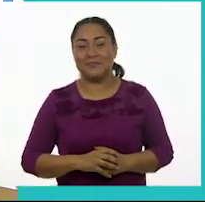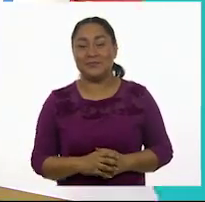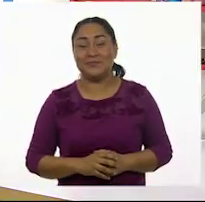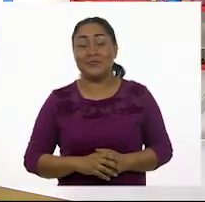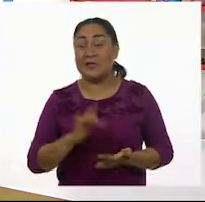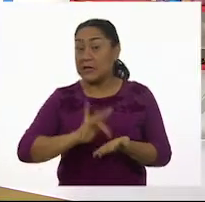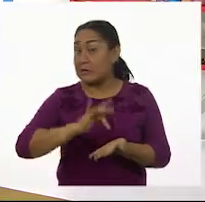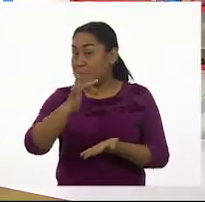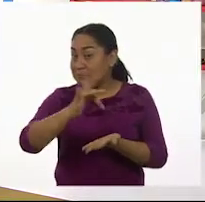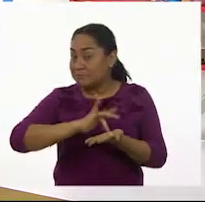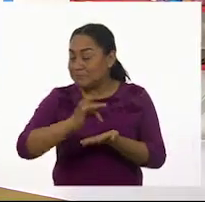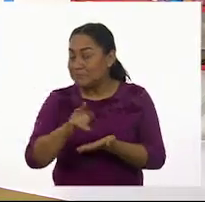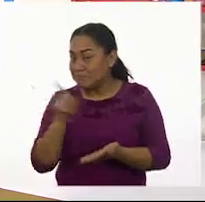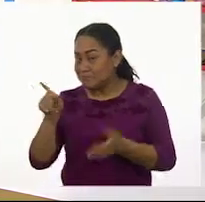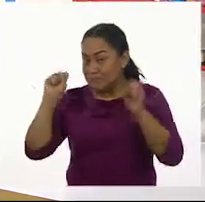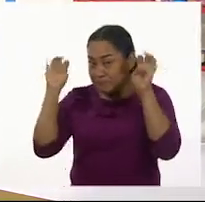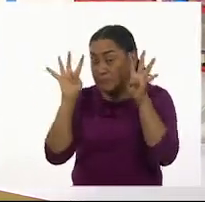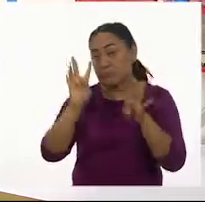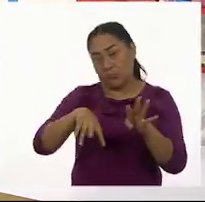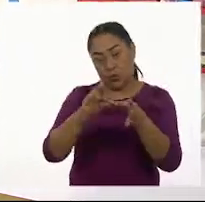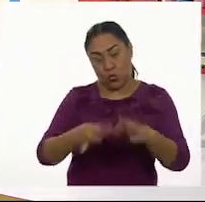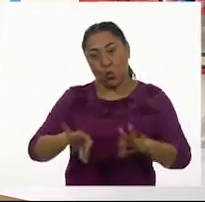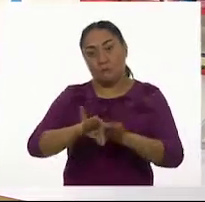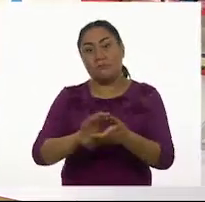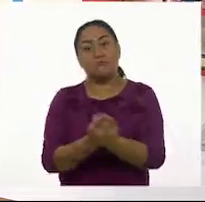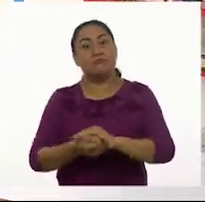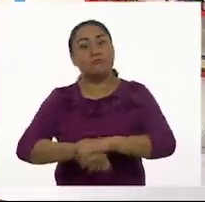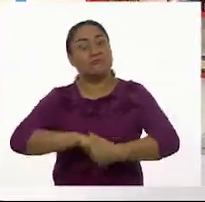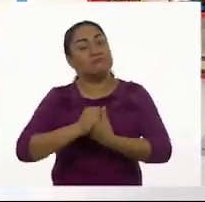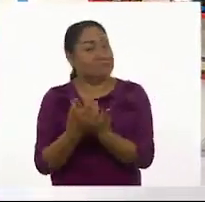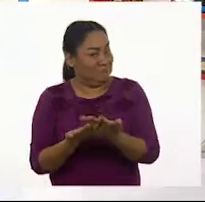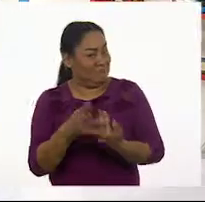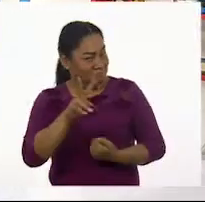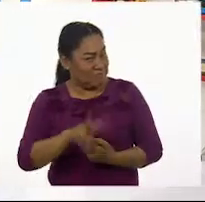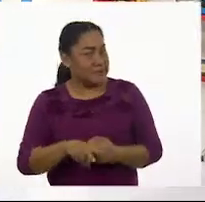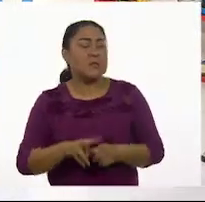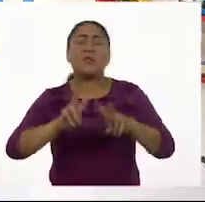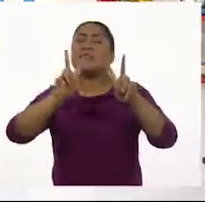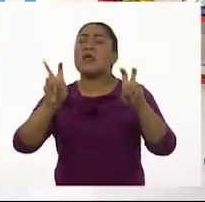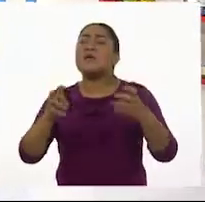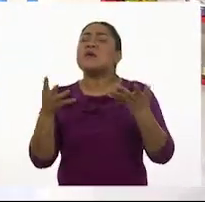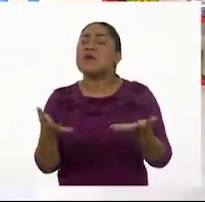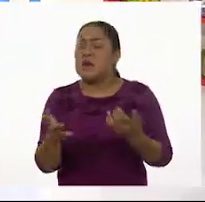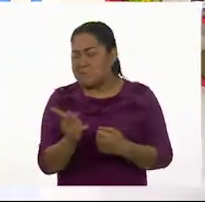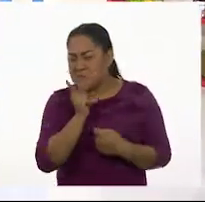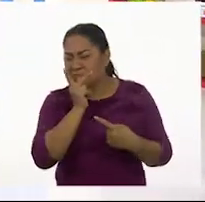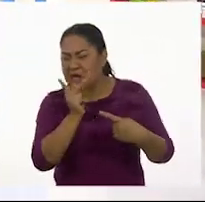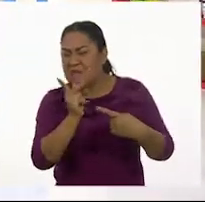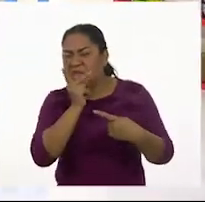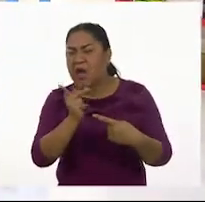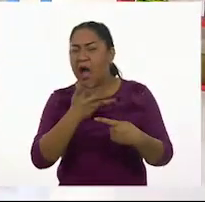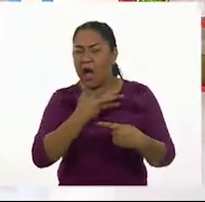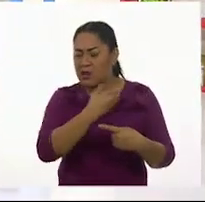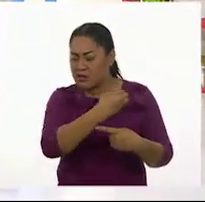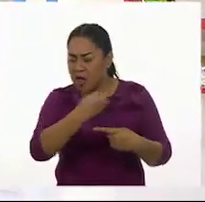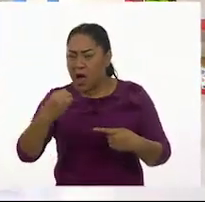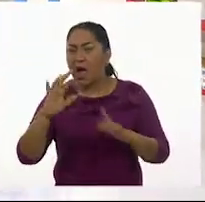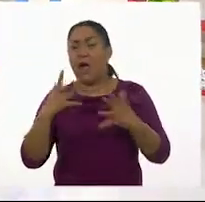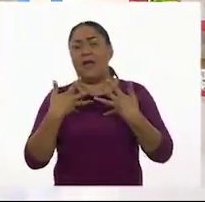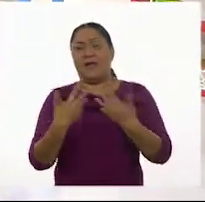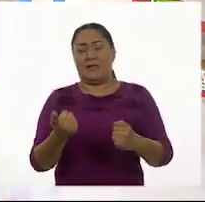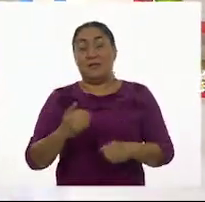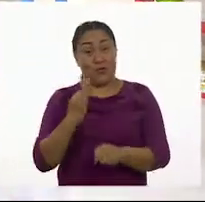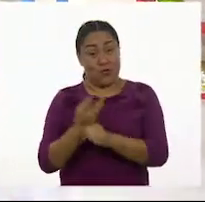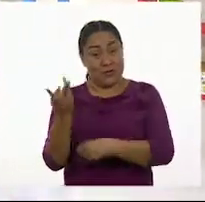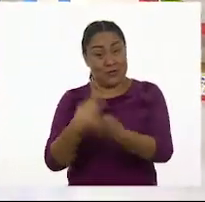Muchas gracias, Ajo Listo. Qué importante es lavarse las manos, ¿verdad? Bueno, te recuerdo que el tema es palabras que dan sentido. Y para eso tenemos